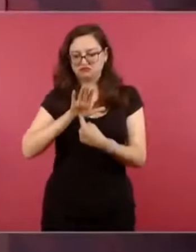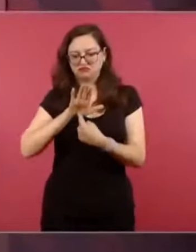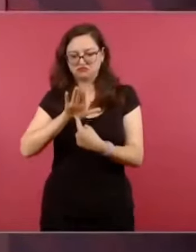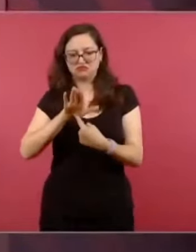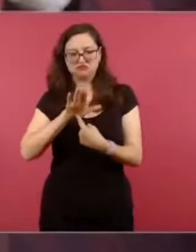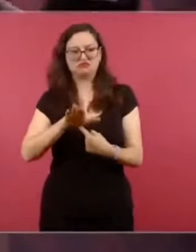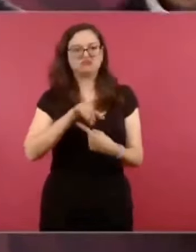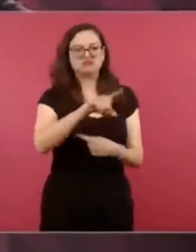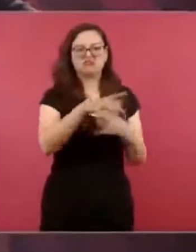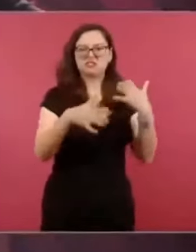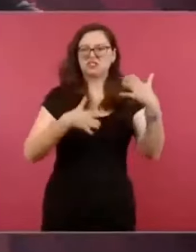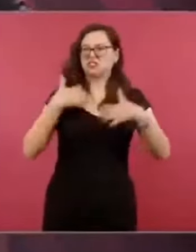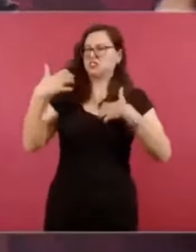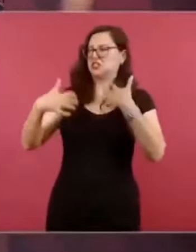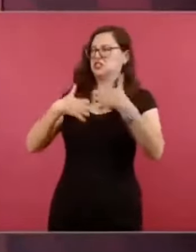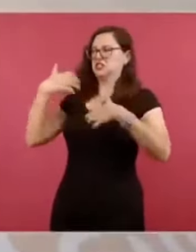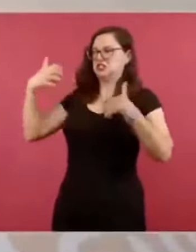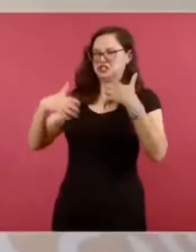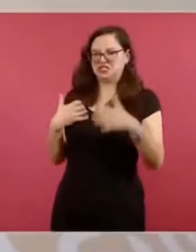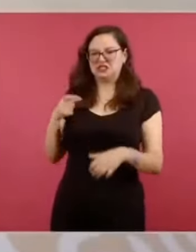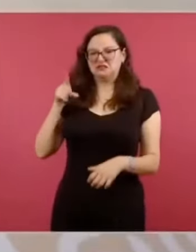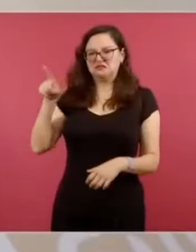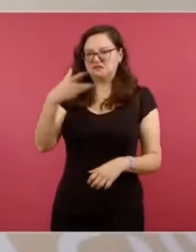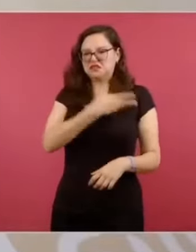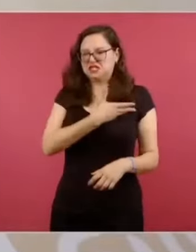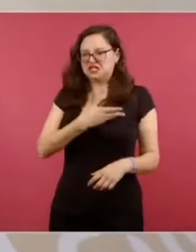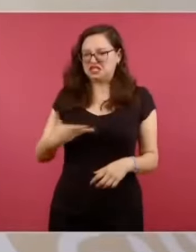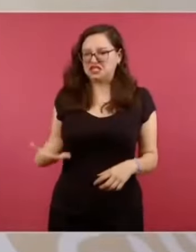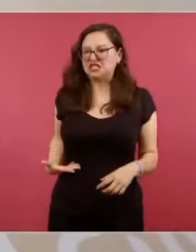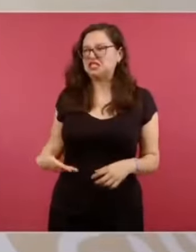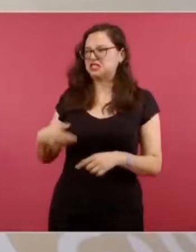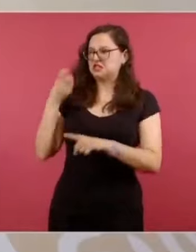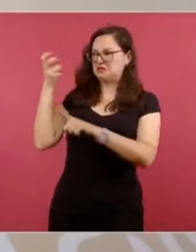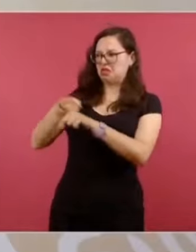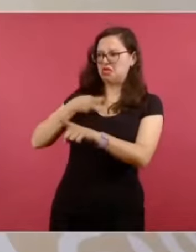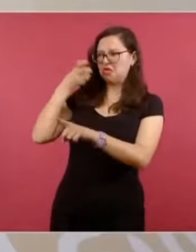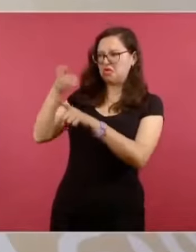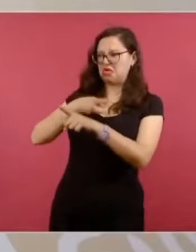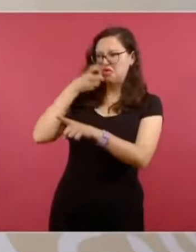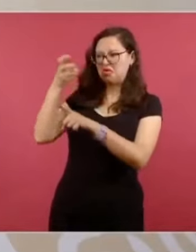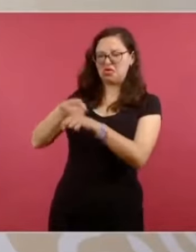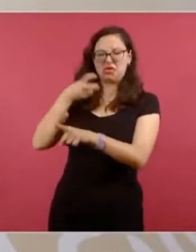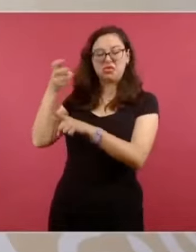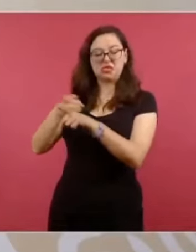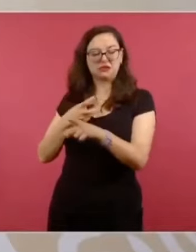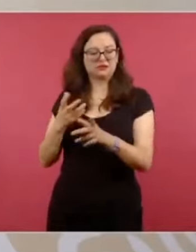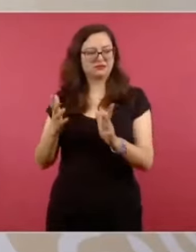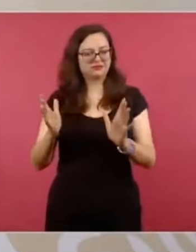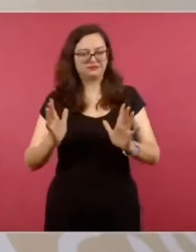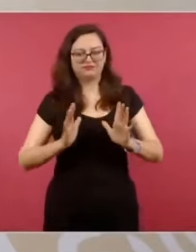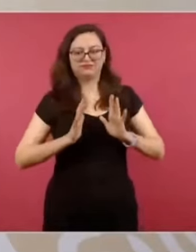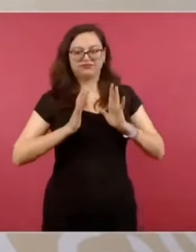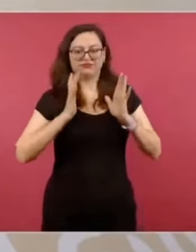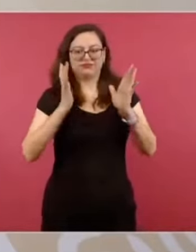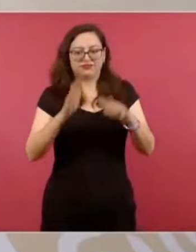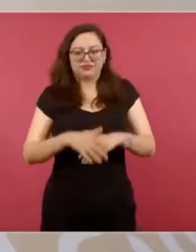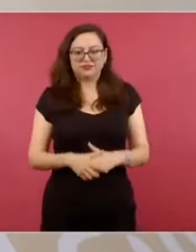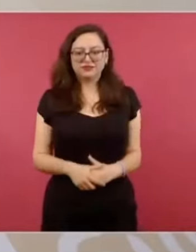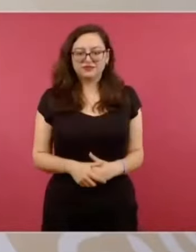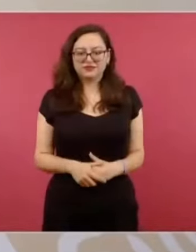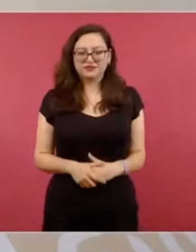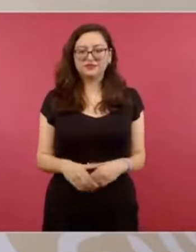llamándome miserable porque doy a conocer